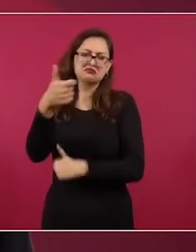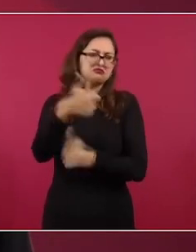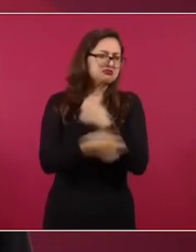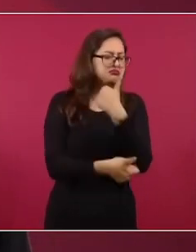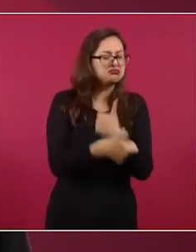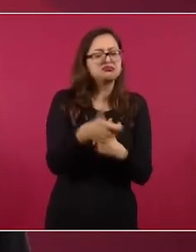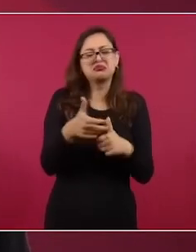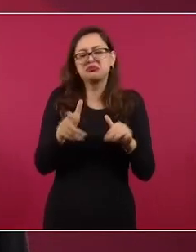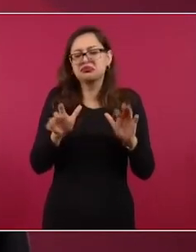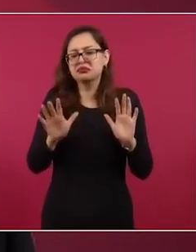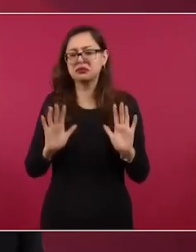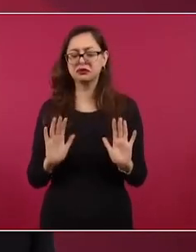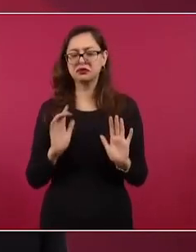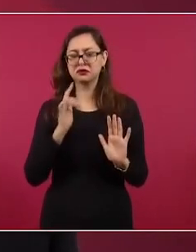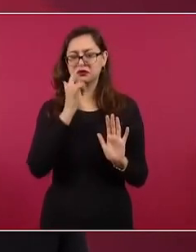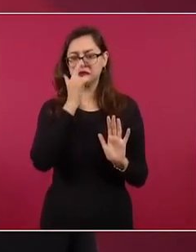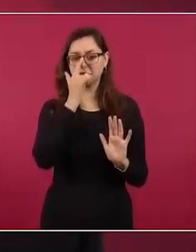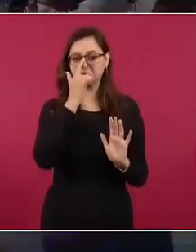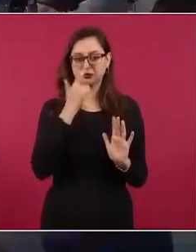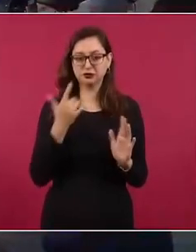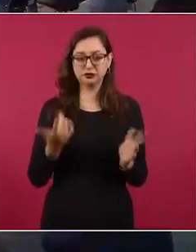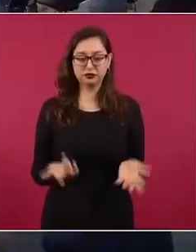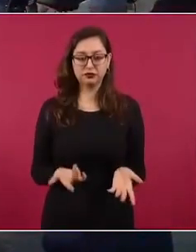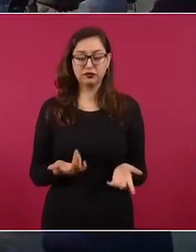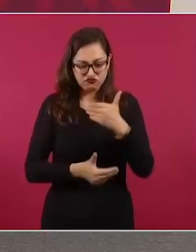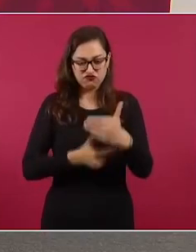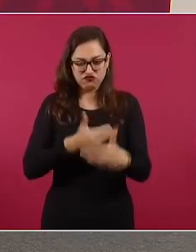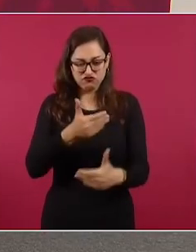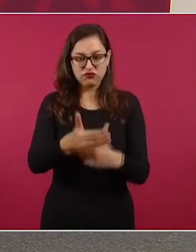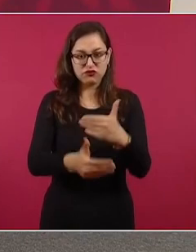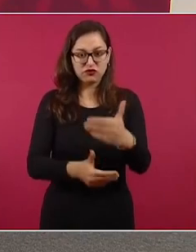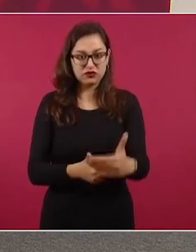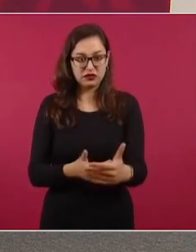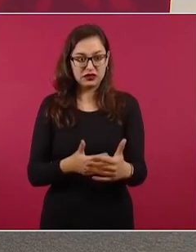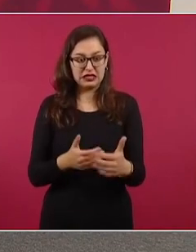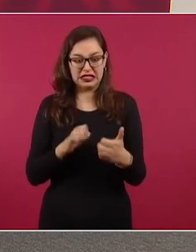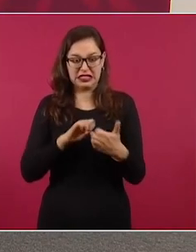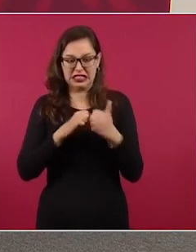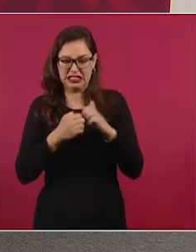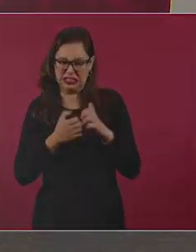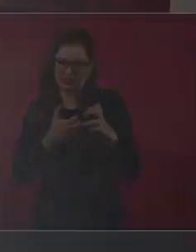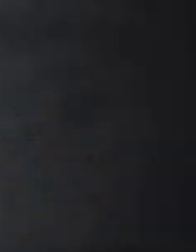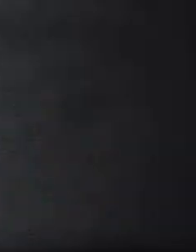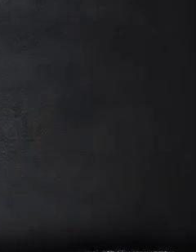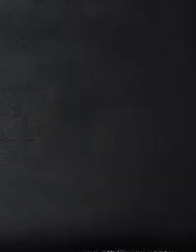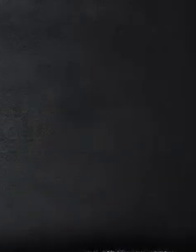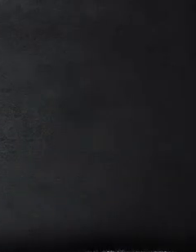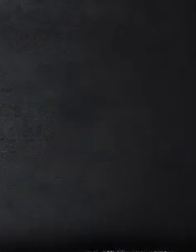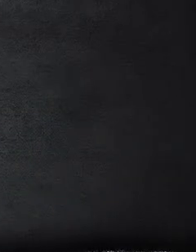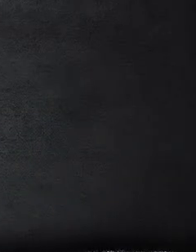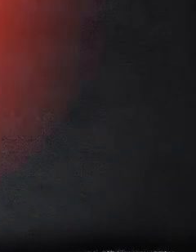como adversarios a vencer, no como enemigos a destruir.